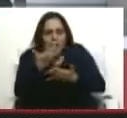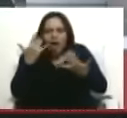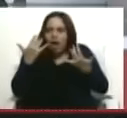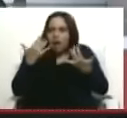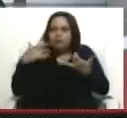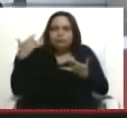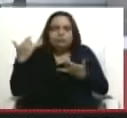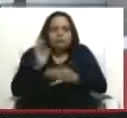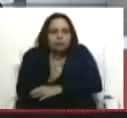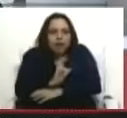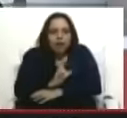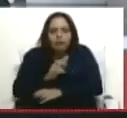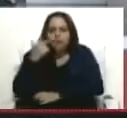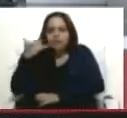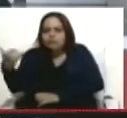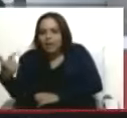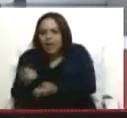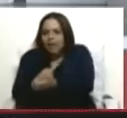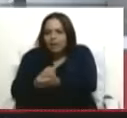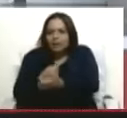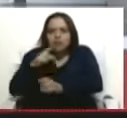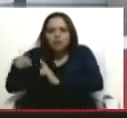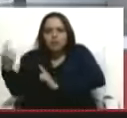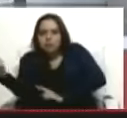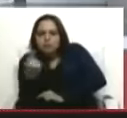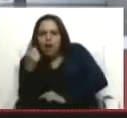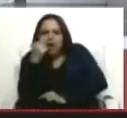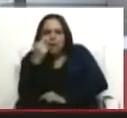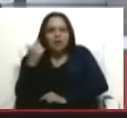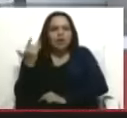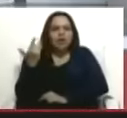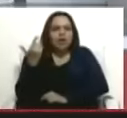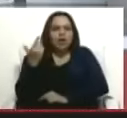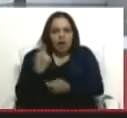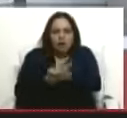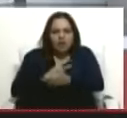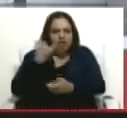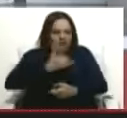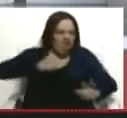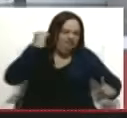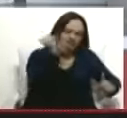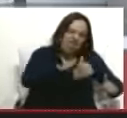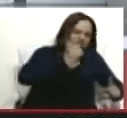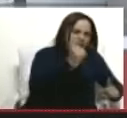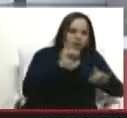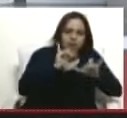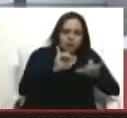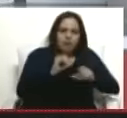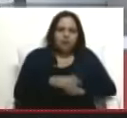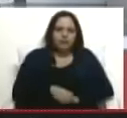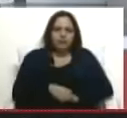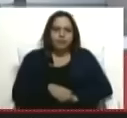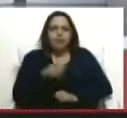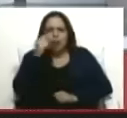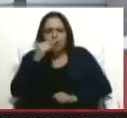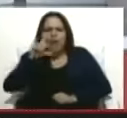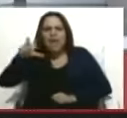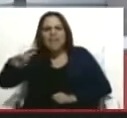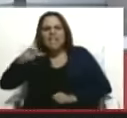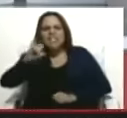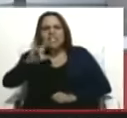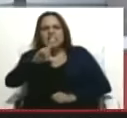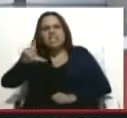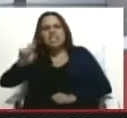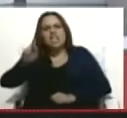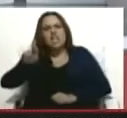a su hermano y el hermano más bien lo que hace es rematar a los cadáveres. Fíjate que es tan asesino Guillermo Améstica, y